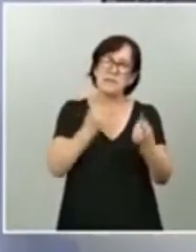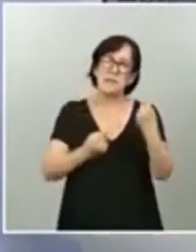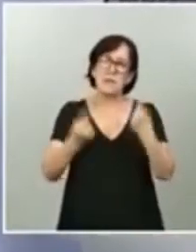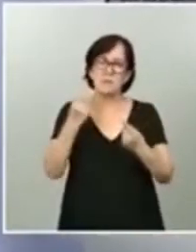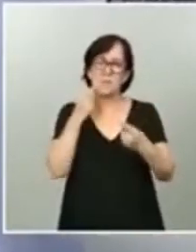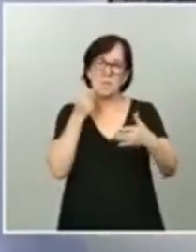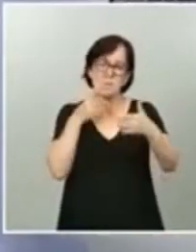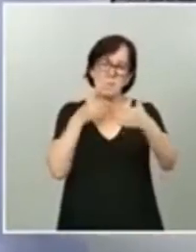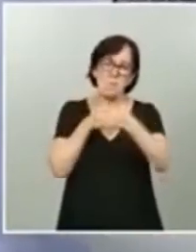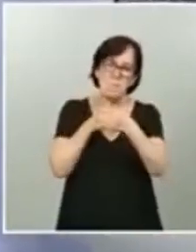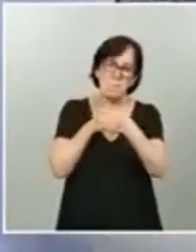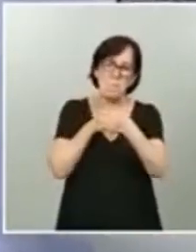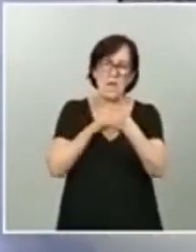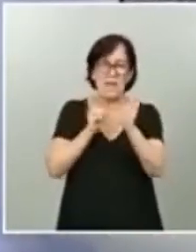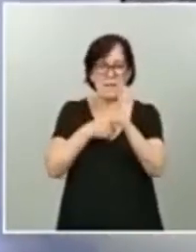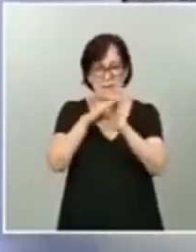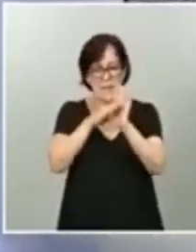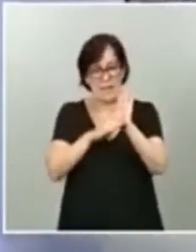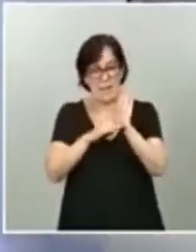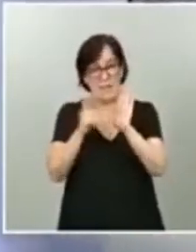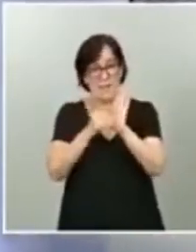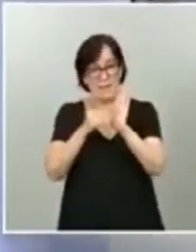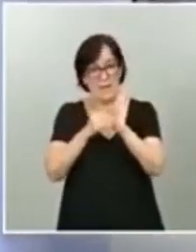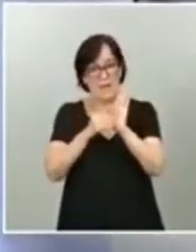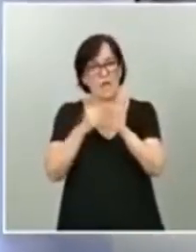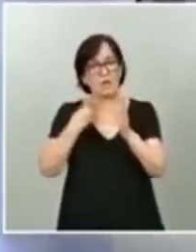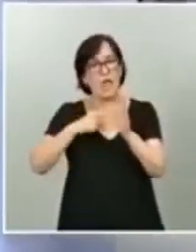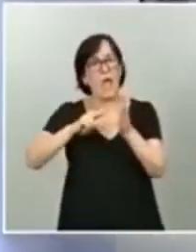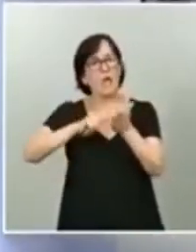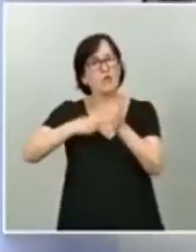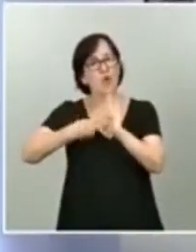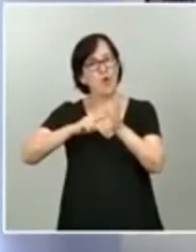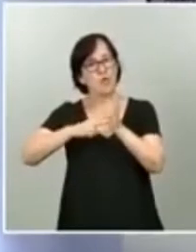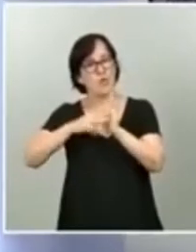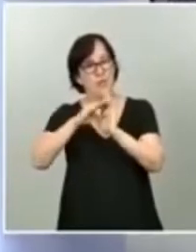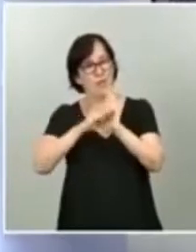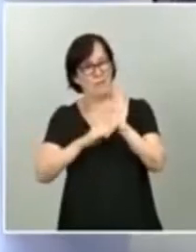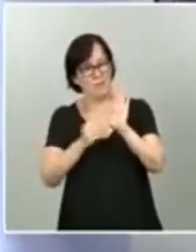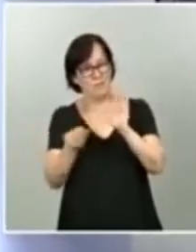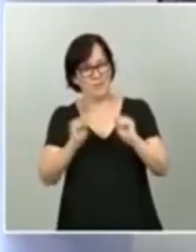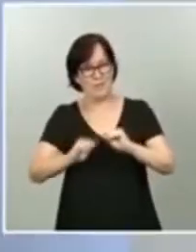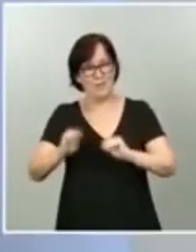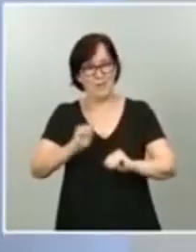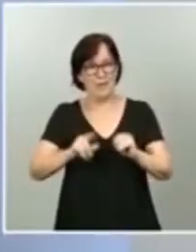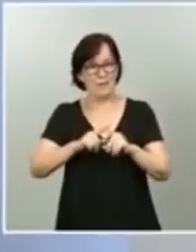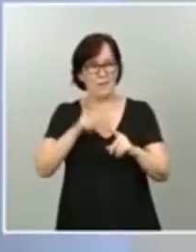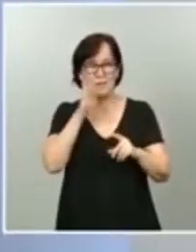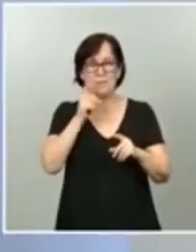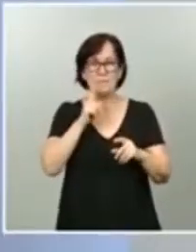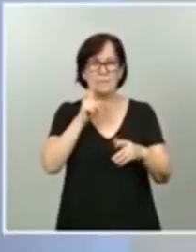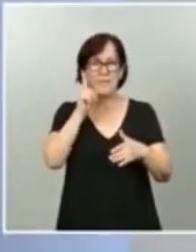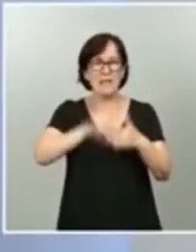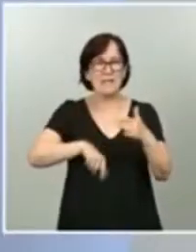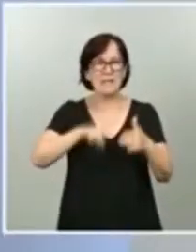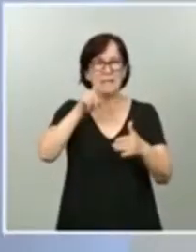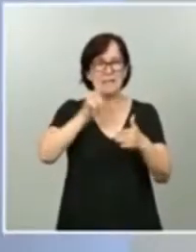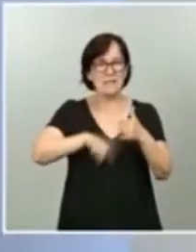carácter legal, que este decreto viene a subsanar y que tiene que ver con el canon para